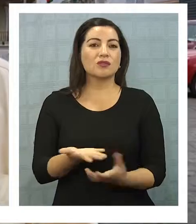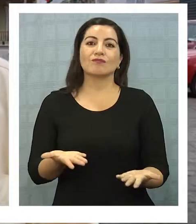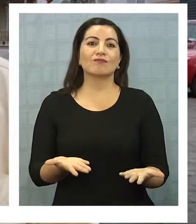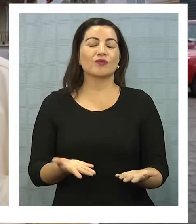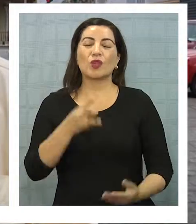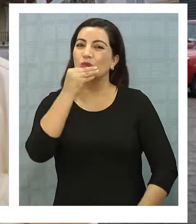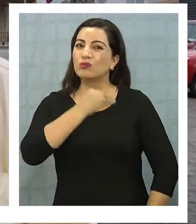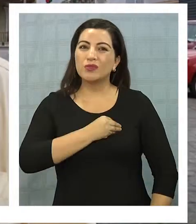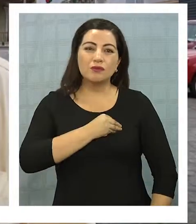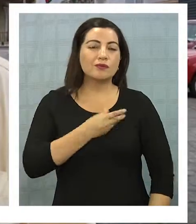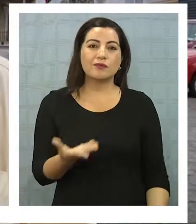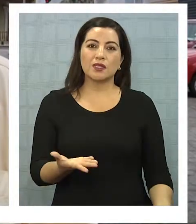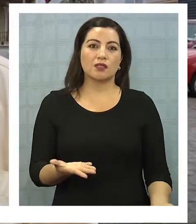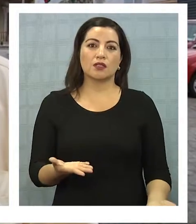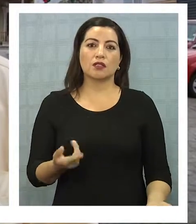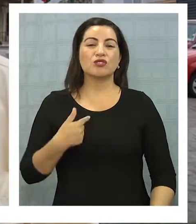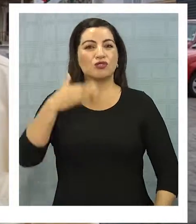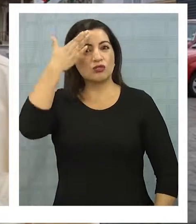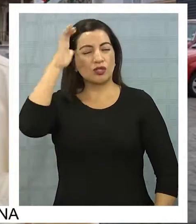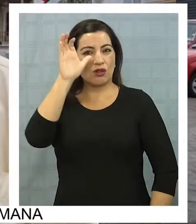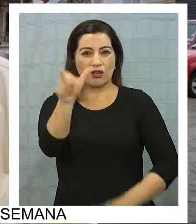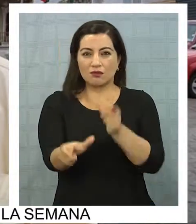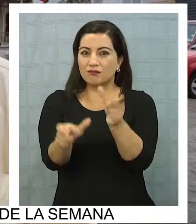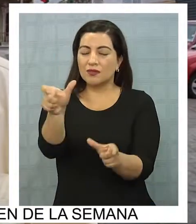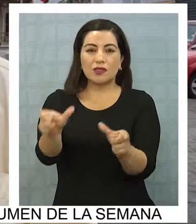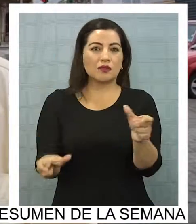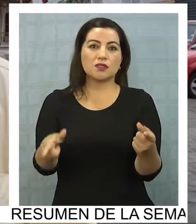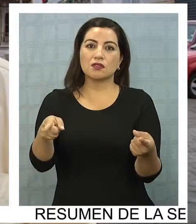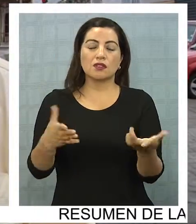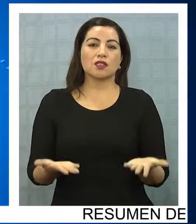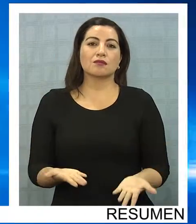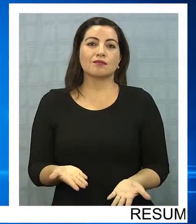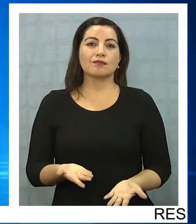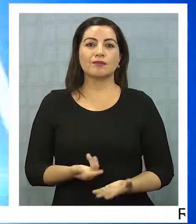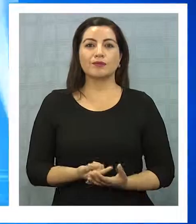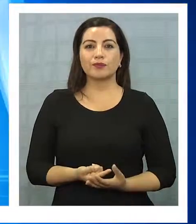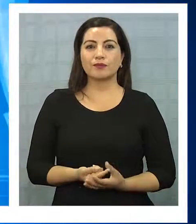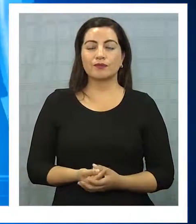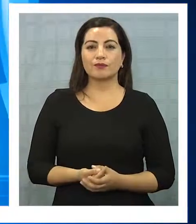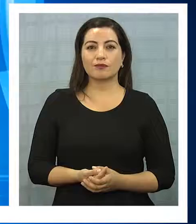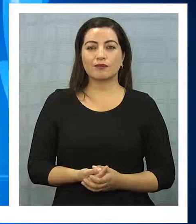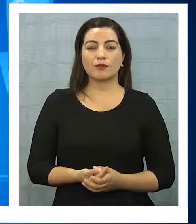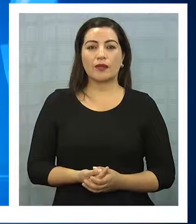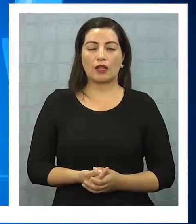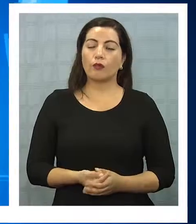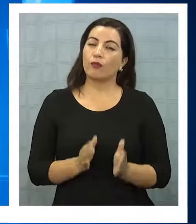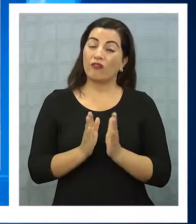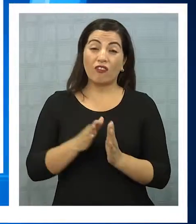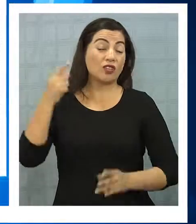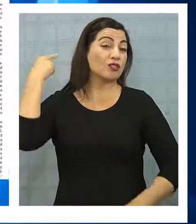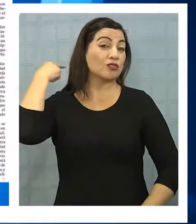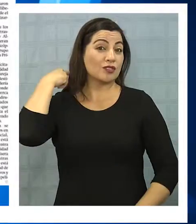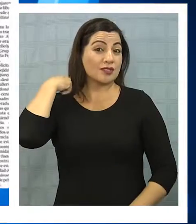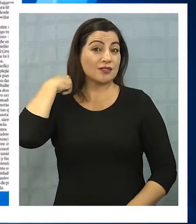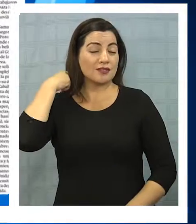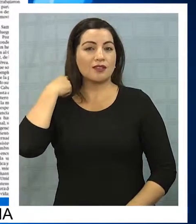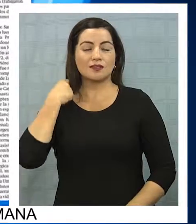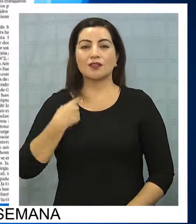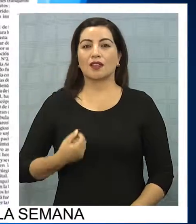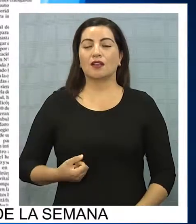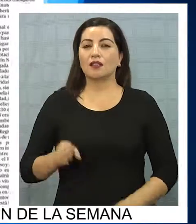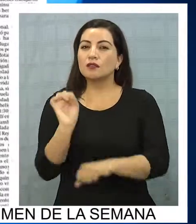penoso. Yo creo que la gente tiene que tomar conciencia de lo que es